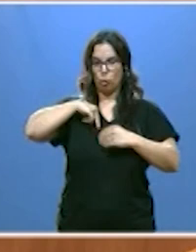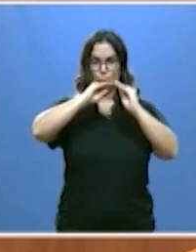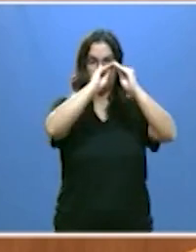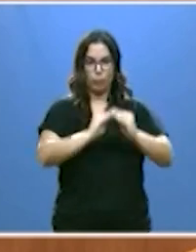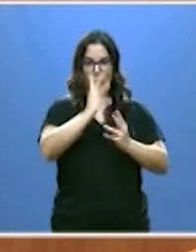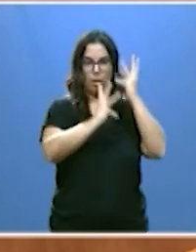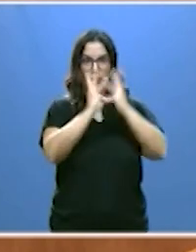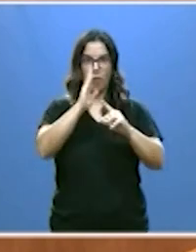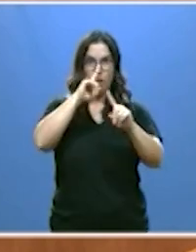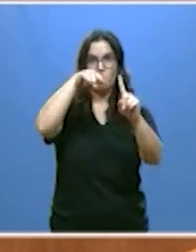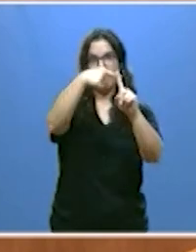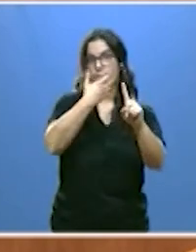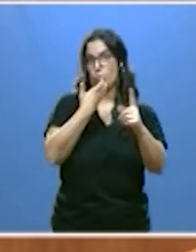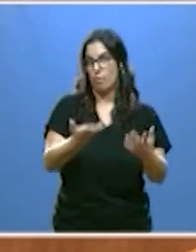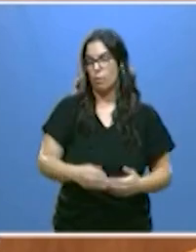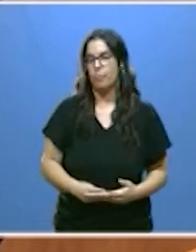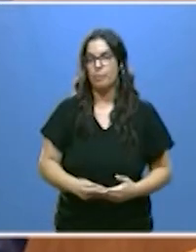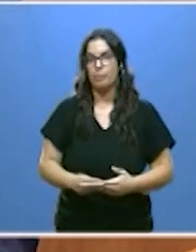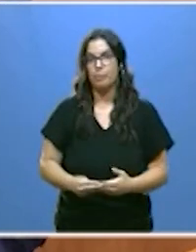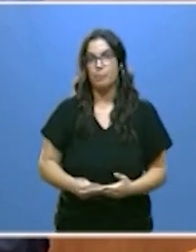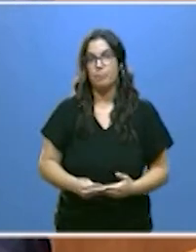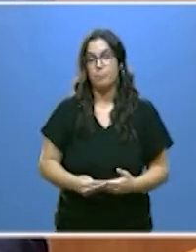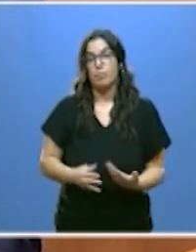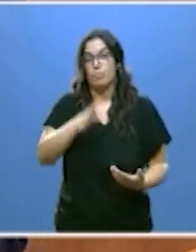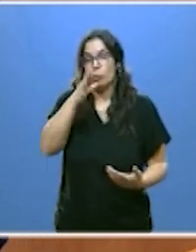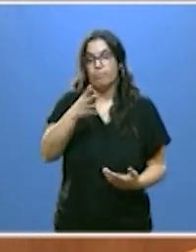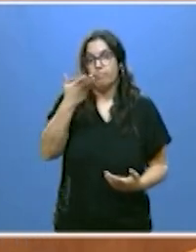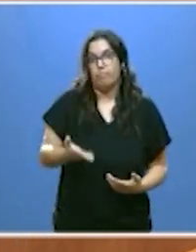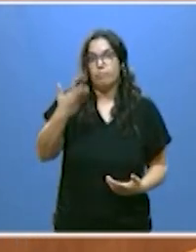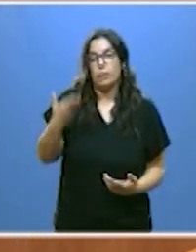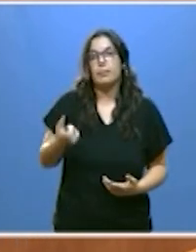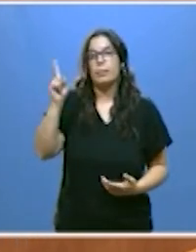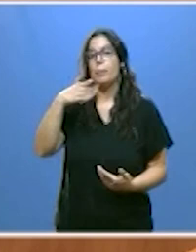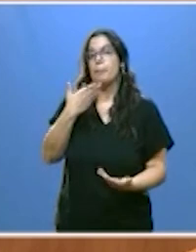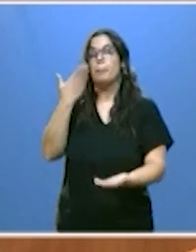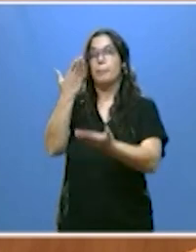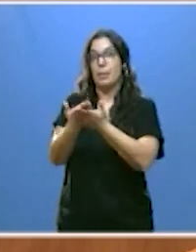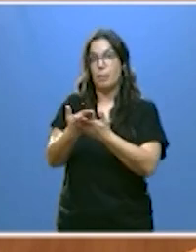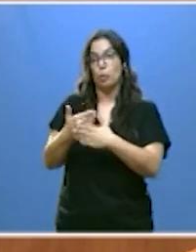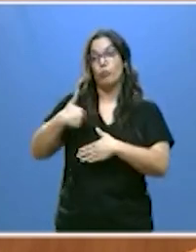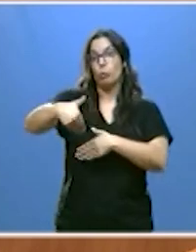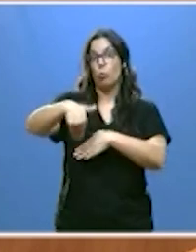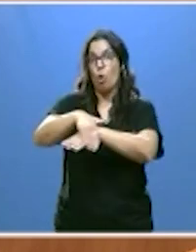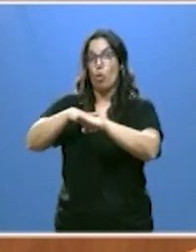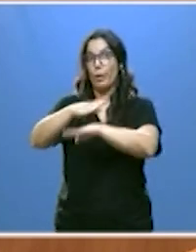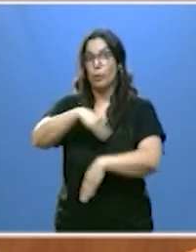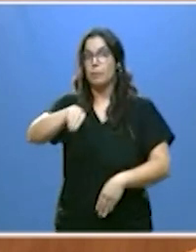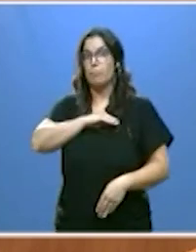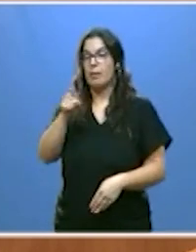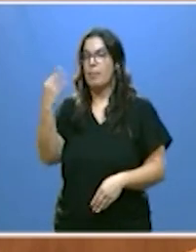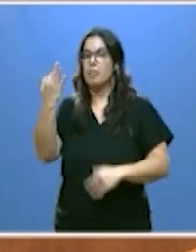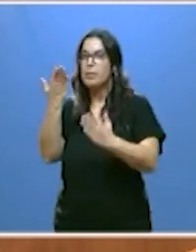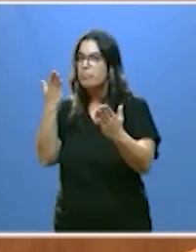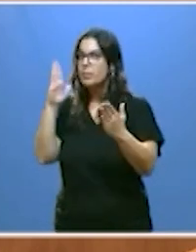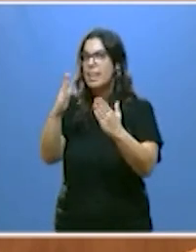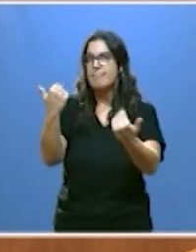nuestras cuentas del próximo año por su especial trascendencia solicitamos al próximo gobierno que afronte